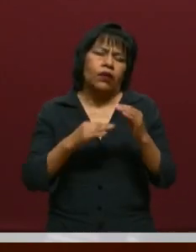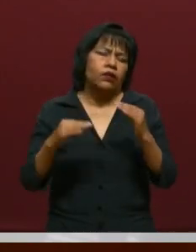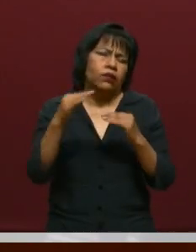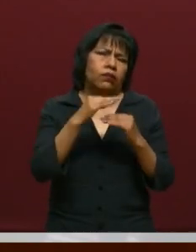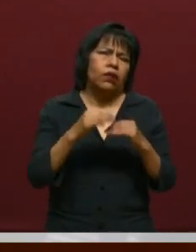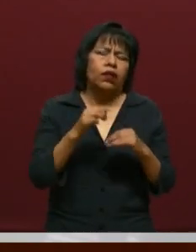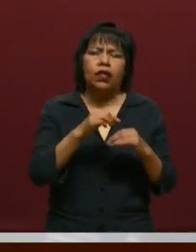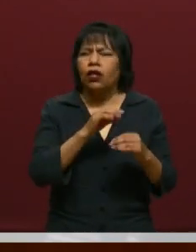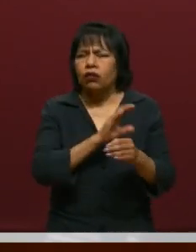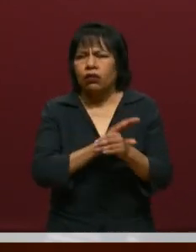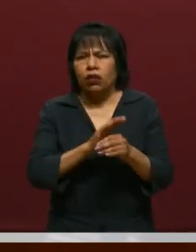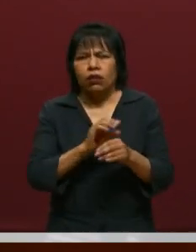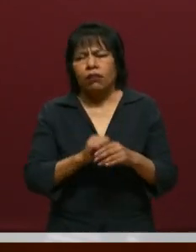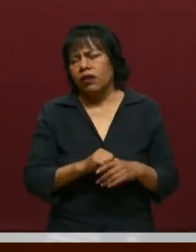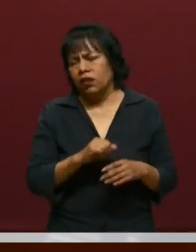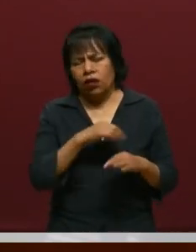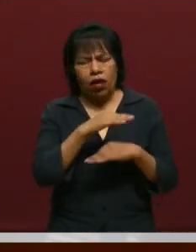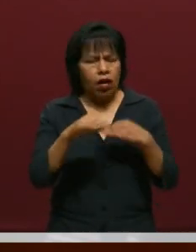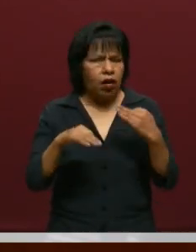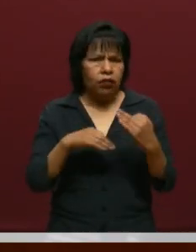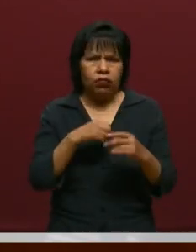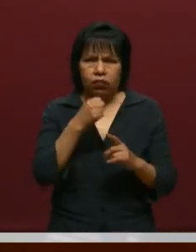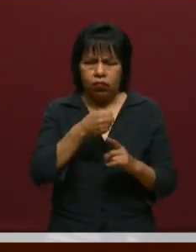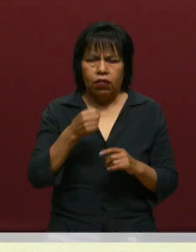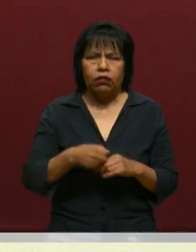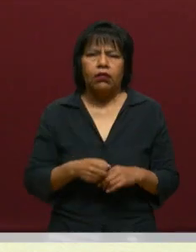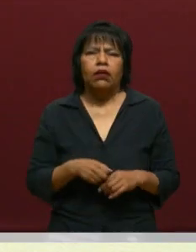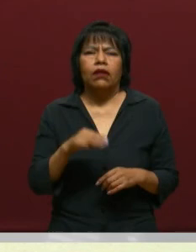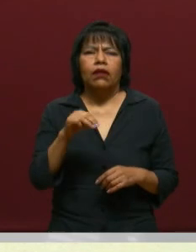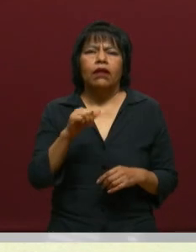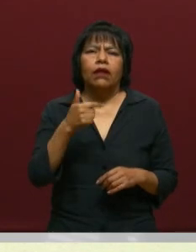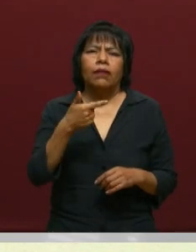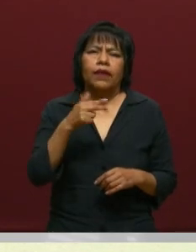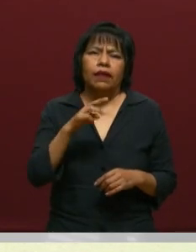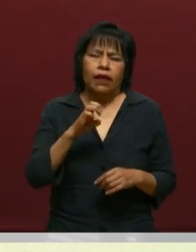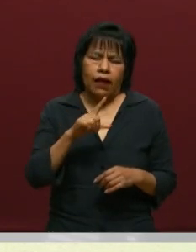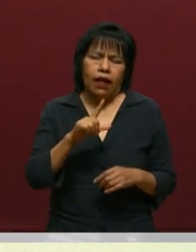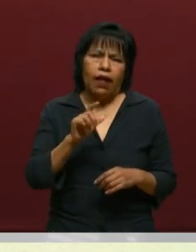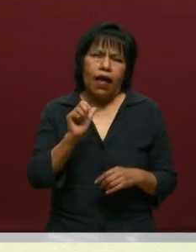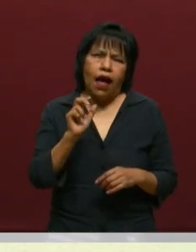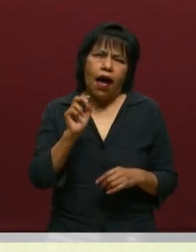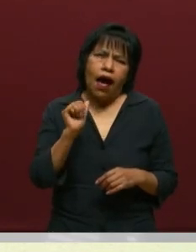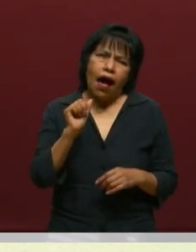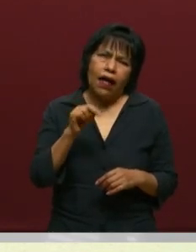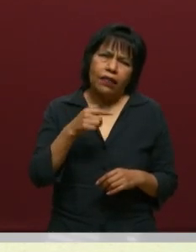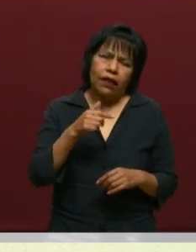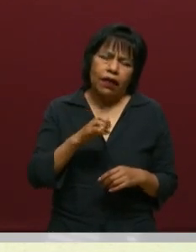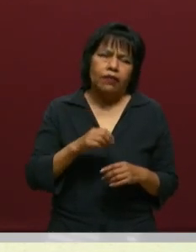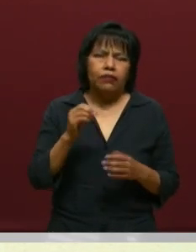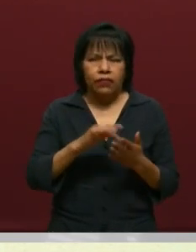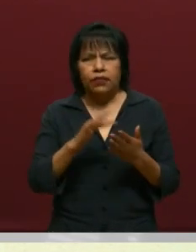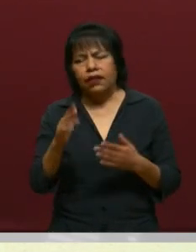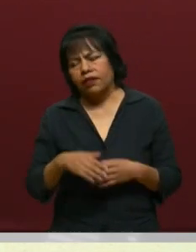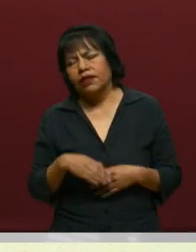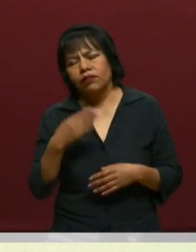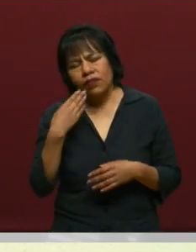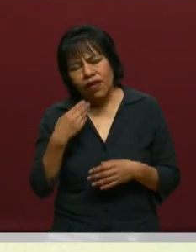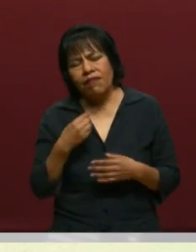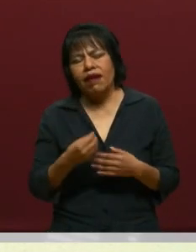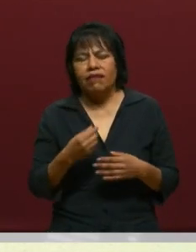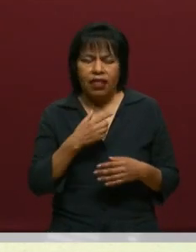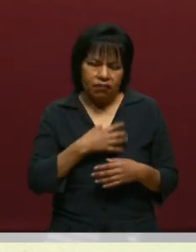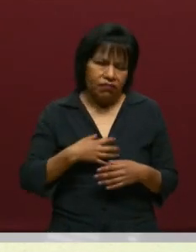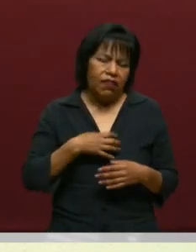equipo que nos acompaña en la subsecretaría de educación superior. Doctor Miguel Ángel Ceris Flores, muchísimas gracias. Muchas gracias, muy amable, muy contento de estar aquí